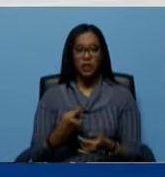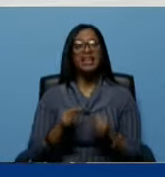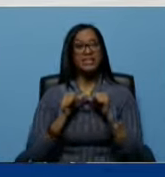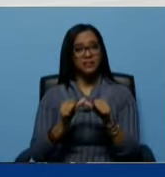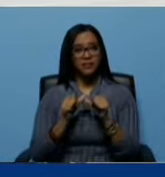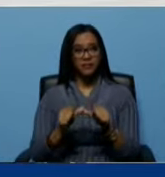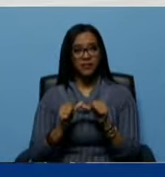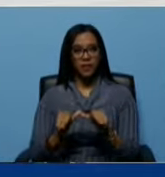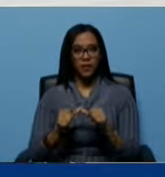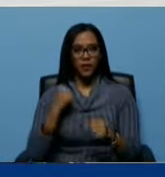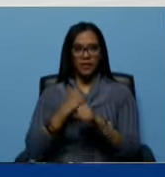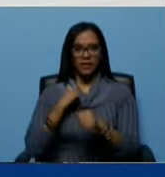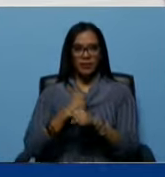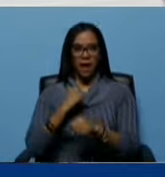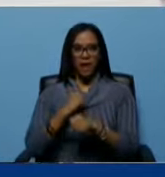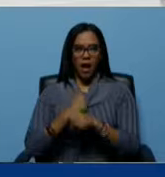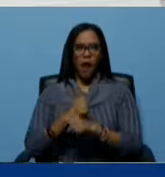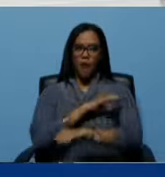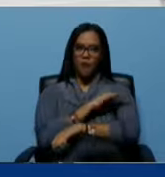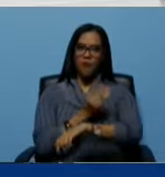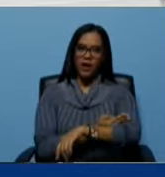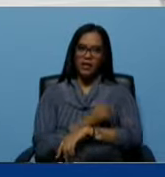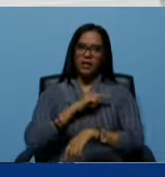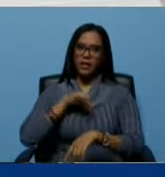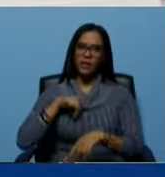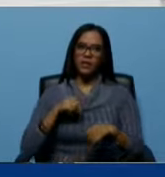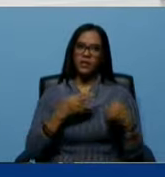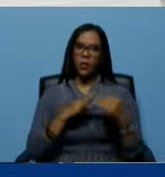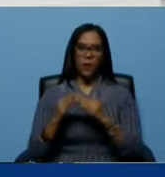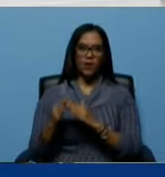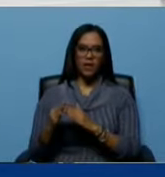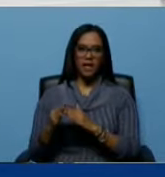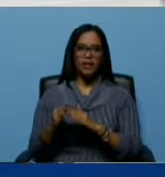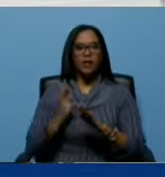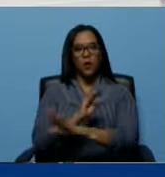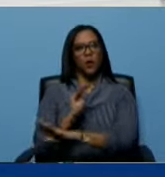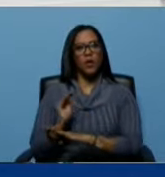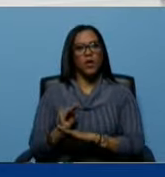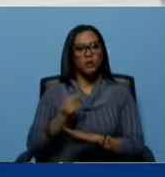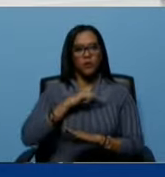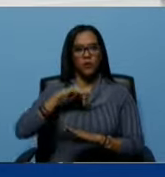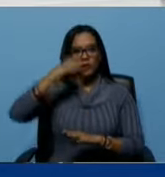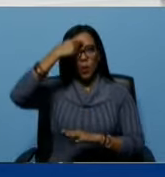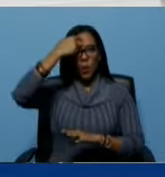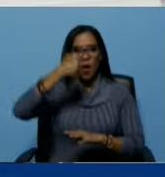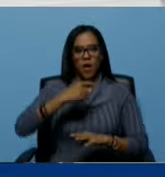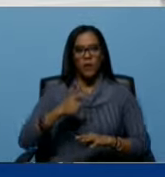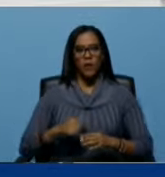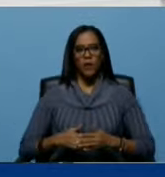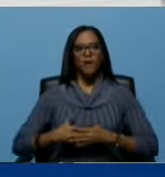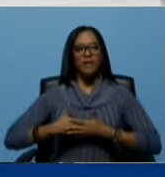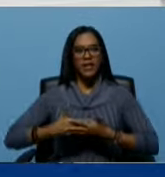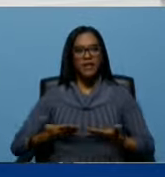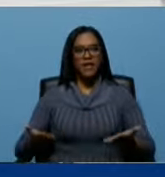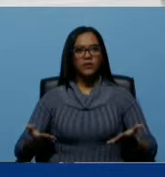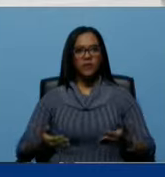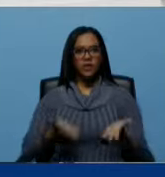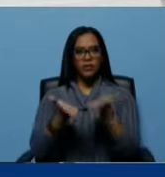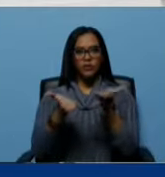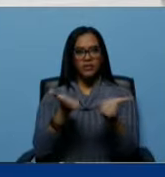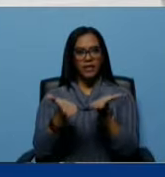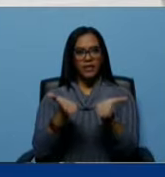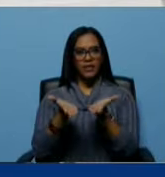con ese trabajo arduo en nuestras comunidades protegiendo a nuestro pueblo brindándole los servicios